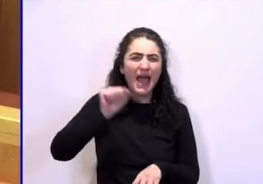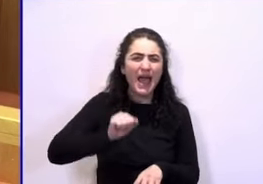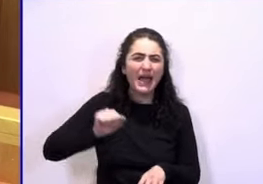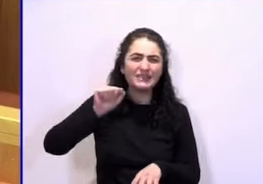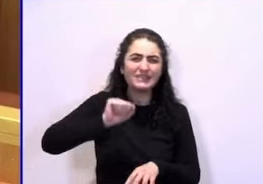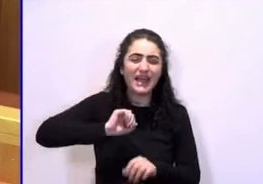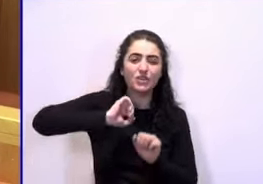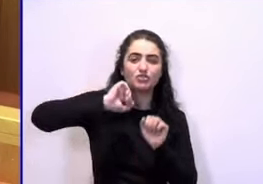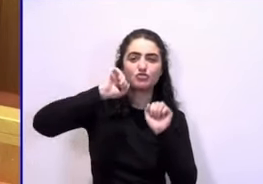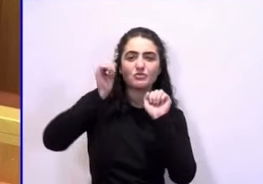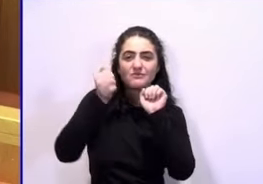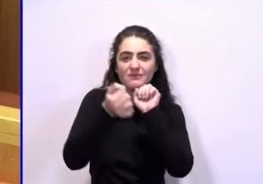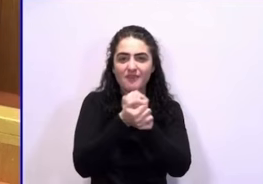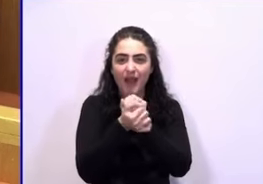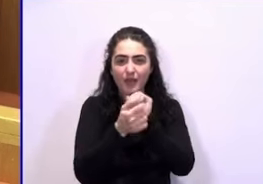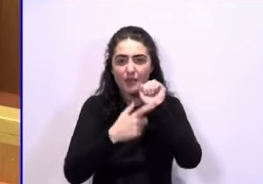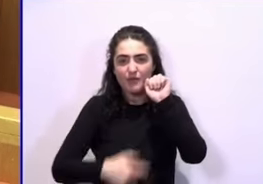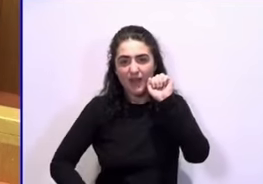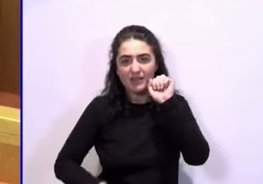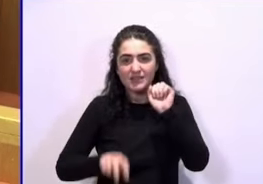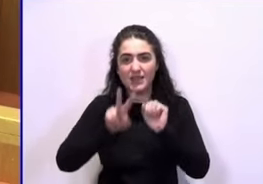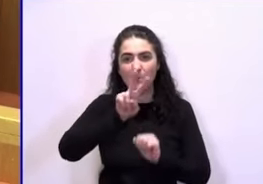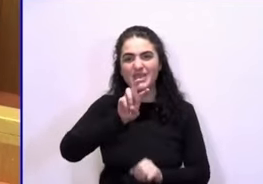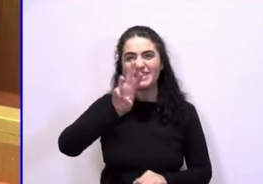cárceles franquistas, 23 años.